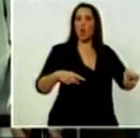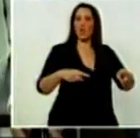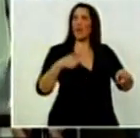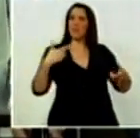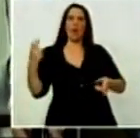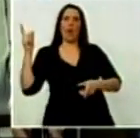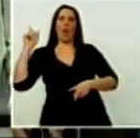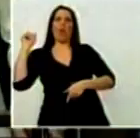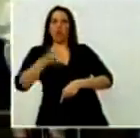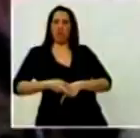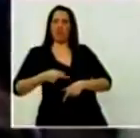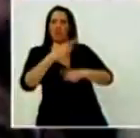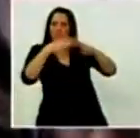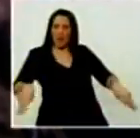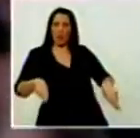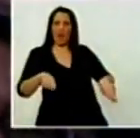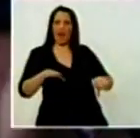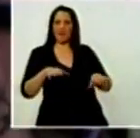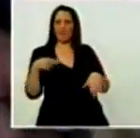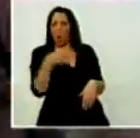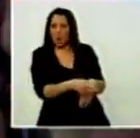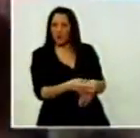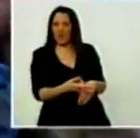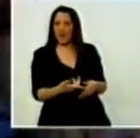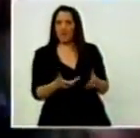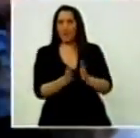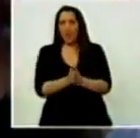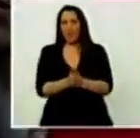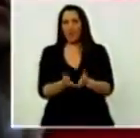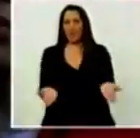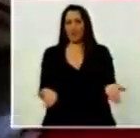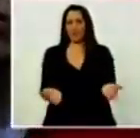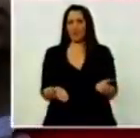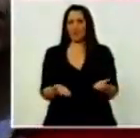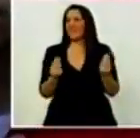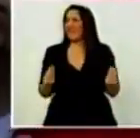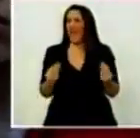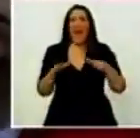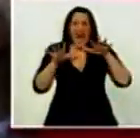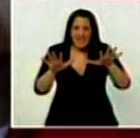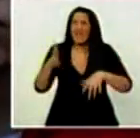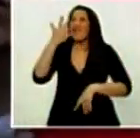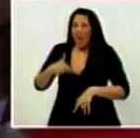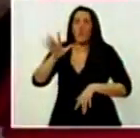democrático del voto popular. Por Dios, ¿qué país quieren?